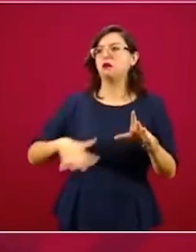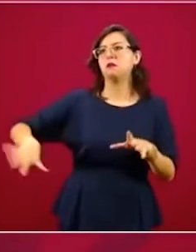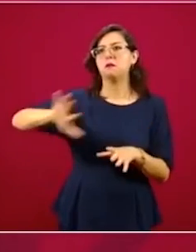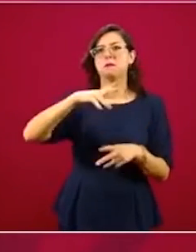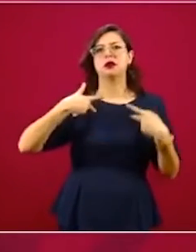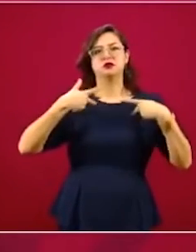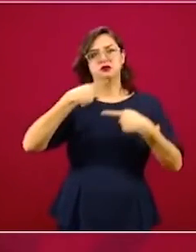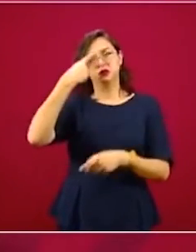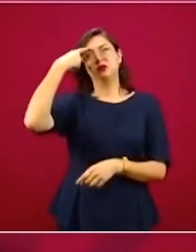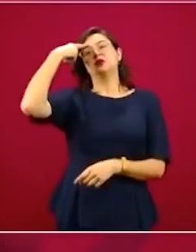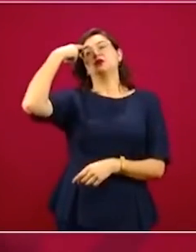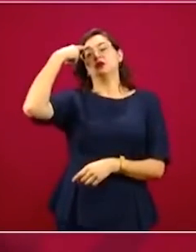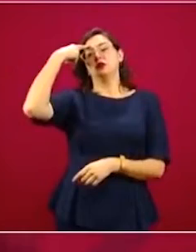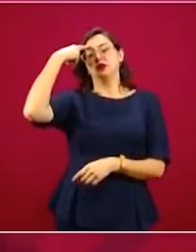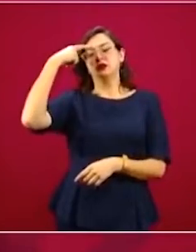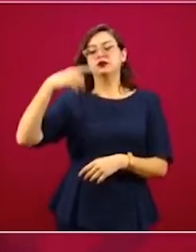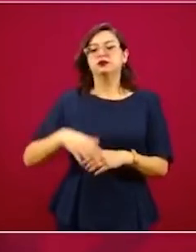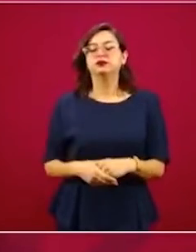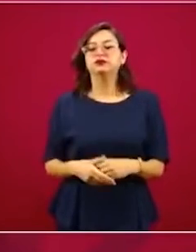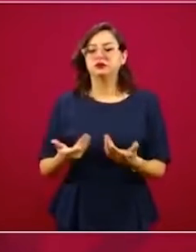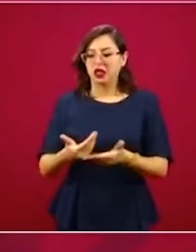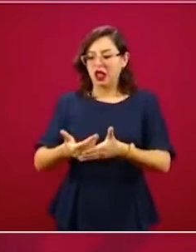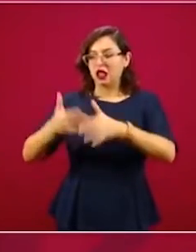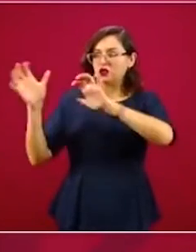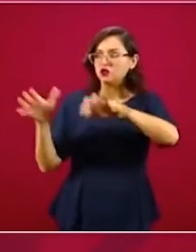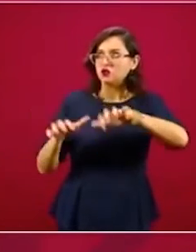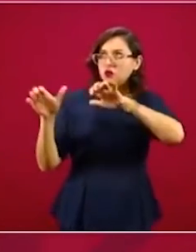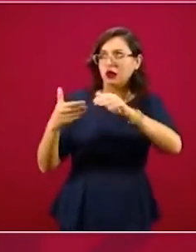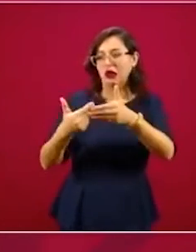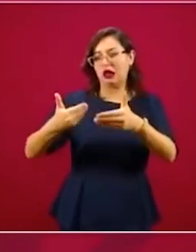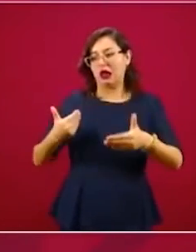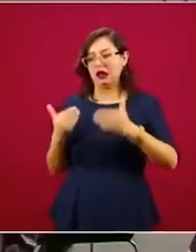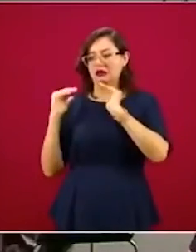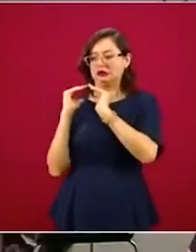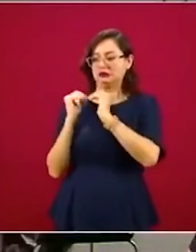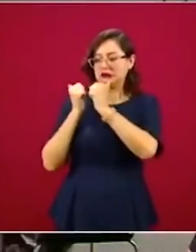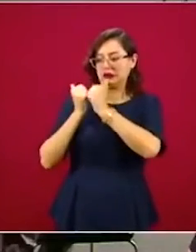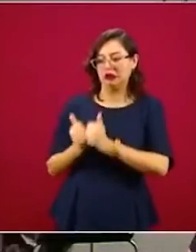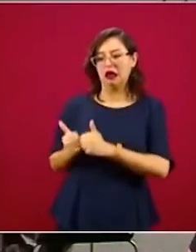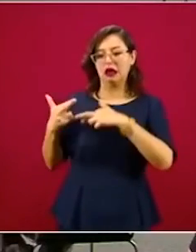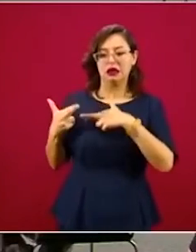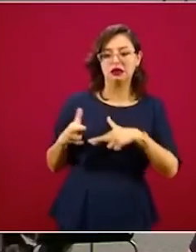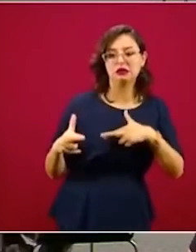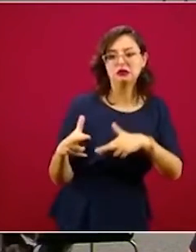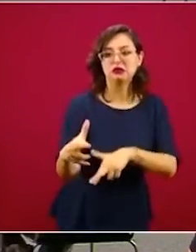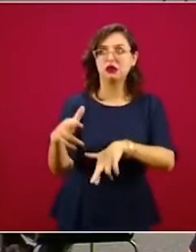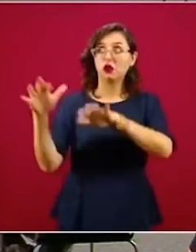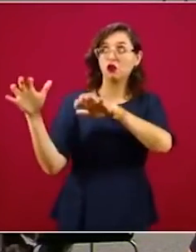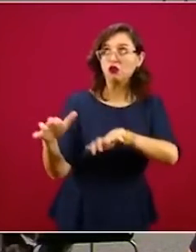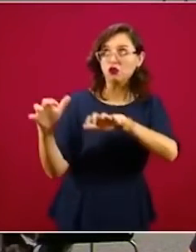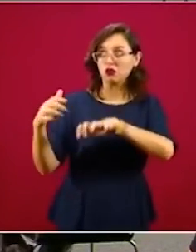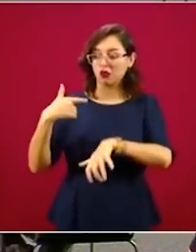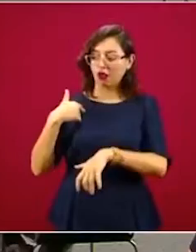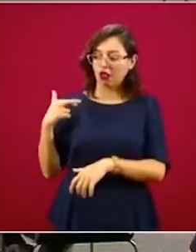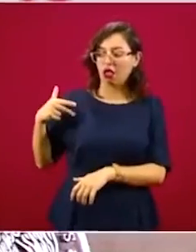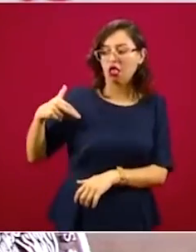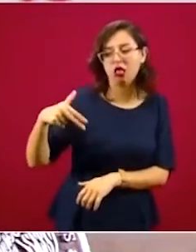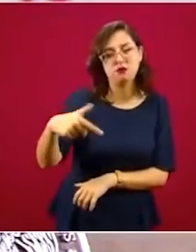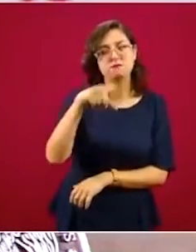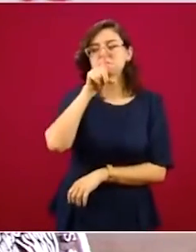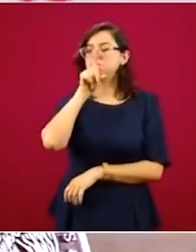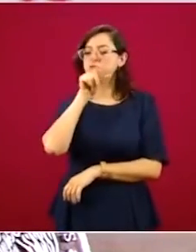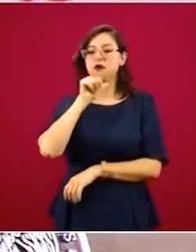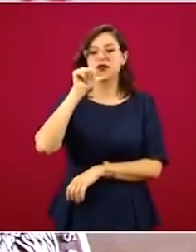país para antes de la lluvia resguardarnos durante la lluvia, nunca cruzar el cauce de un río, no transitar y después de la lluvia